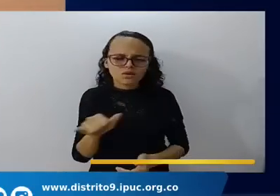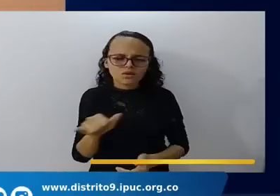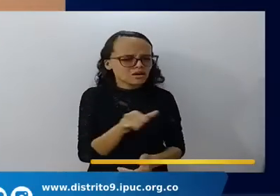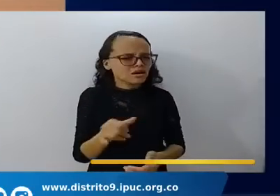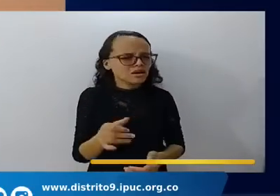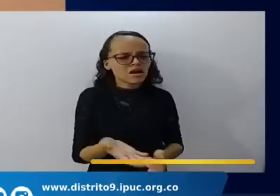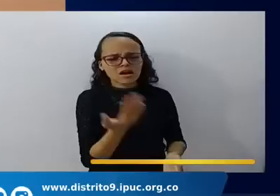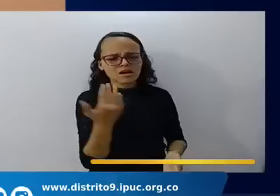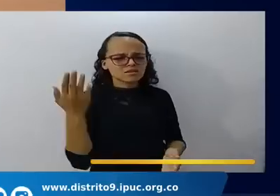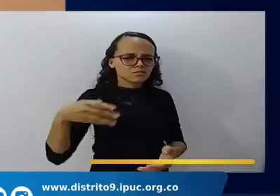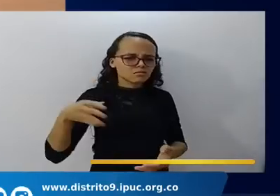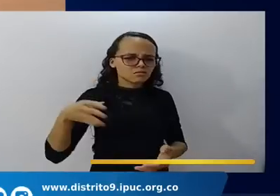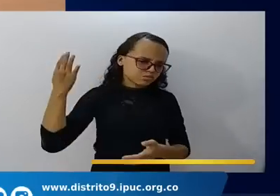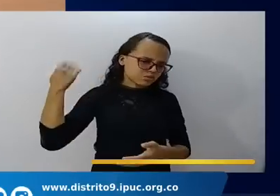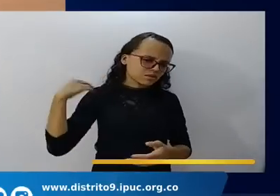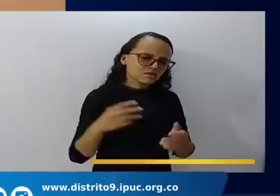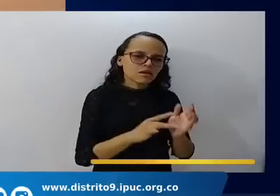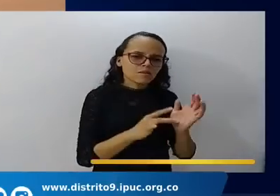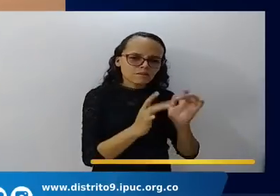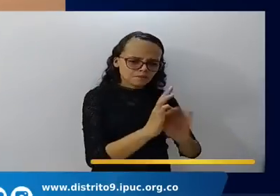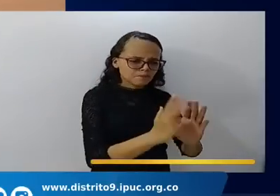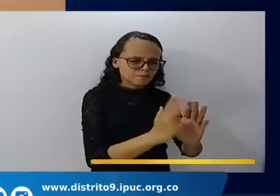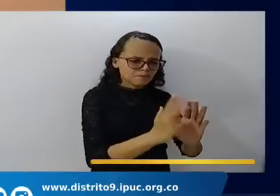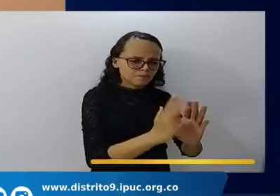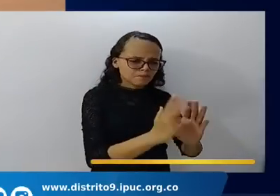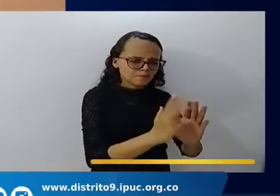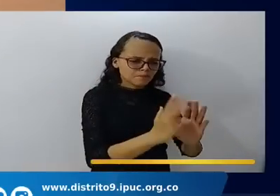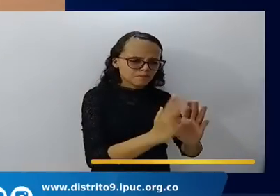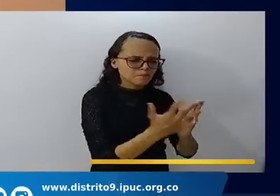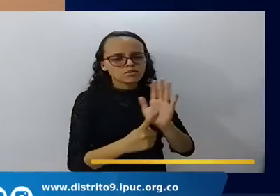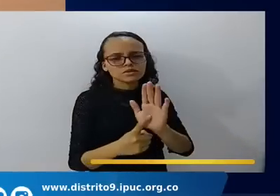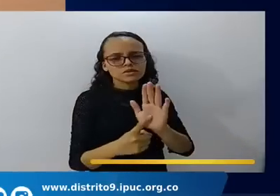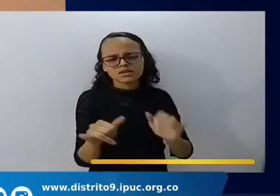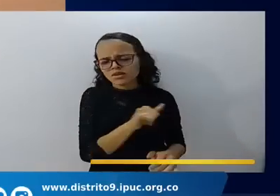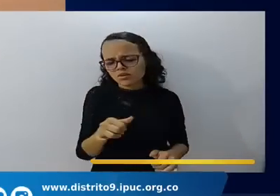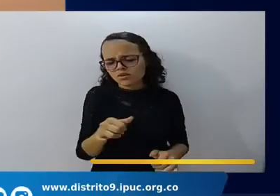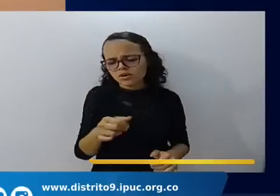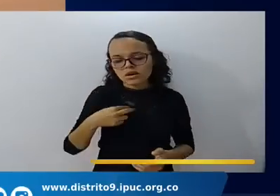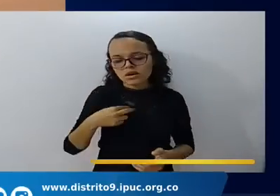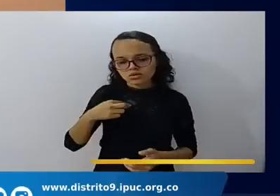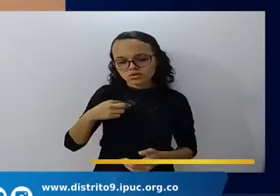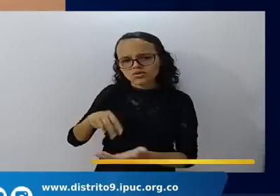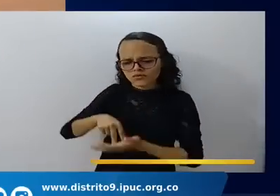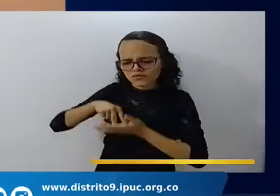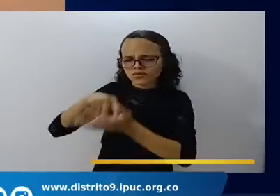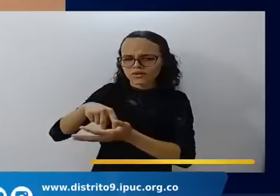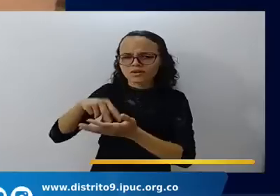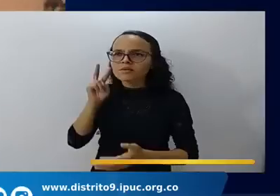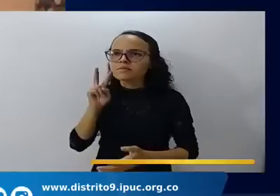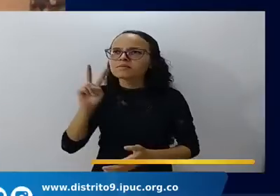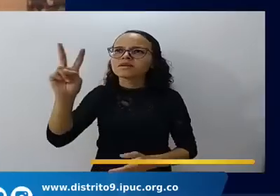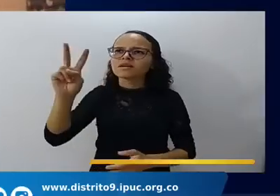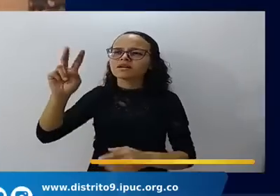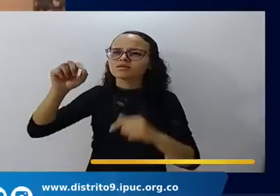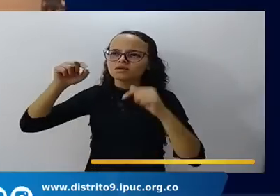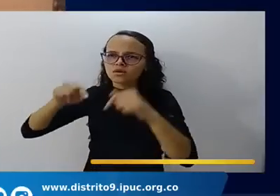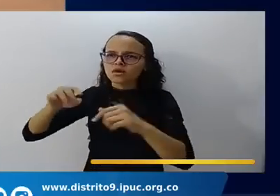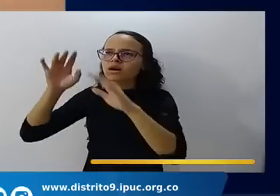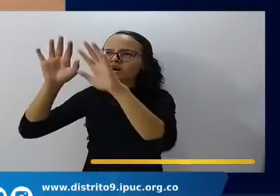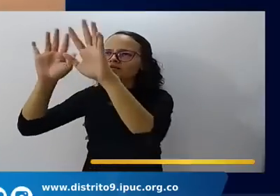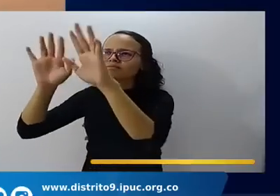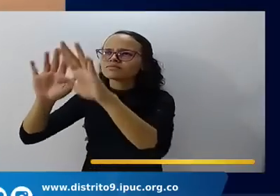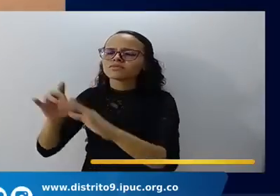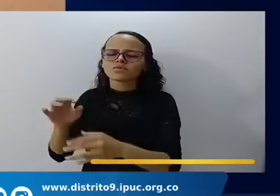al que no se puede ver mirando al que no se ve